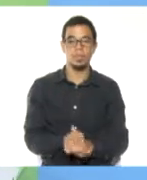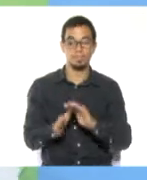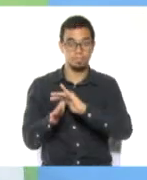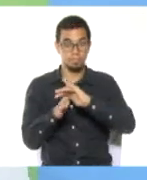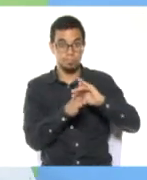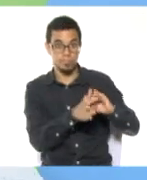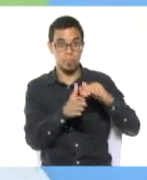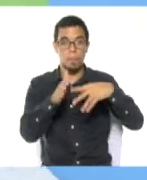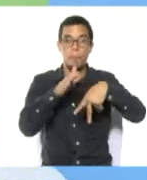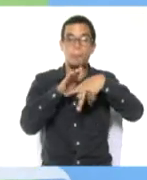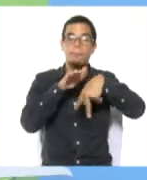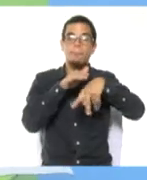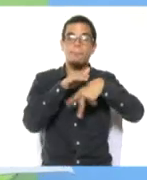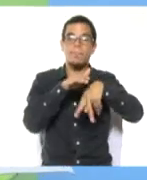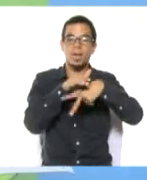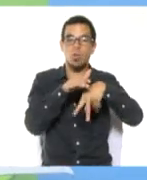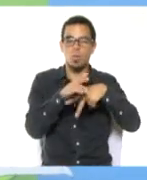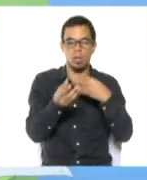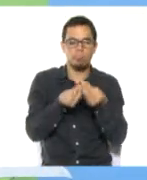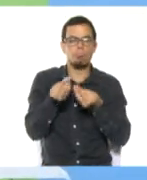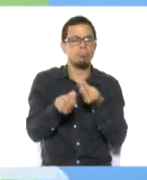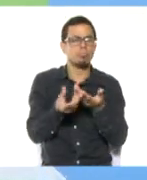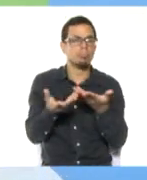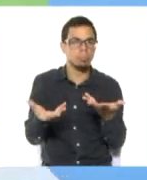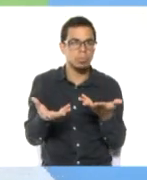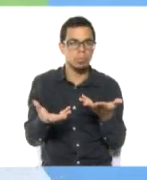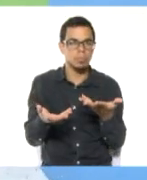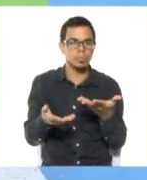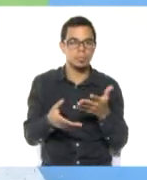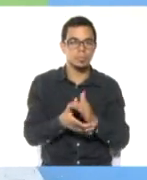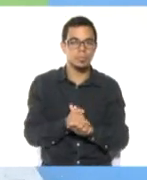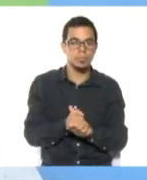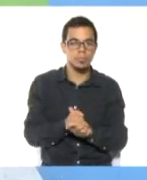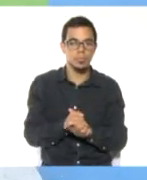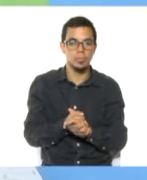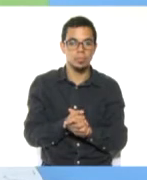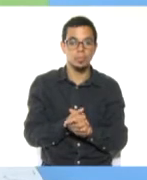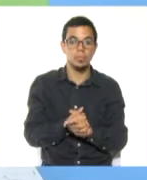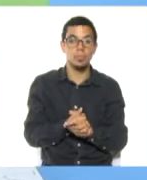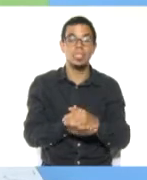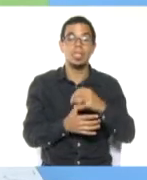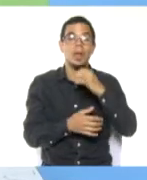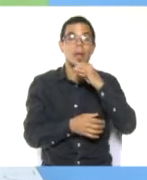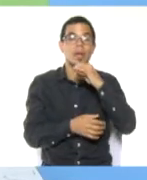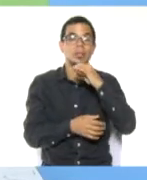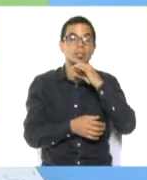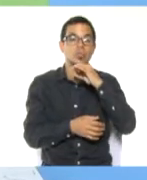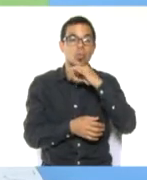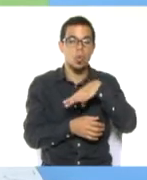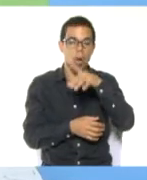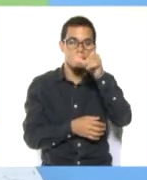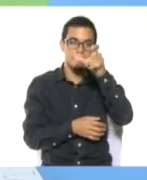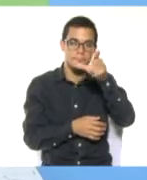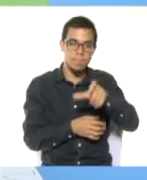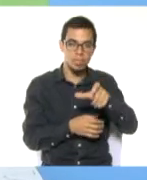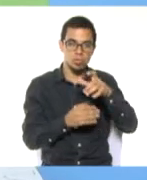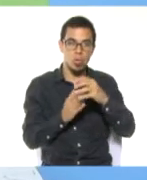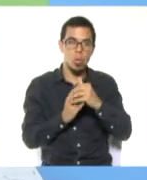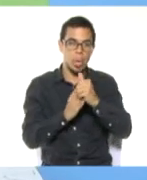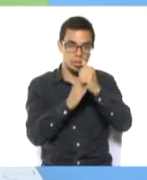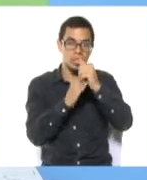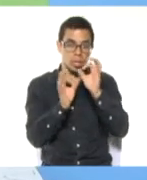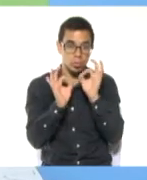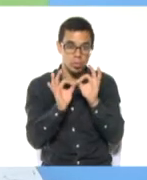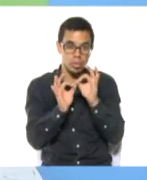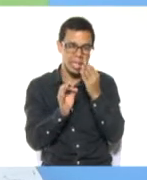vamos a invitarlos a que realicen personajes históricos y puede ser como estamos en la vida de nuestra época.